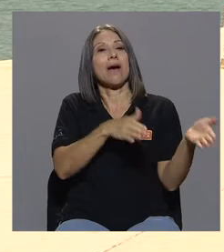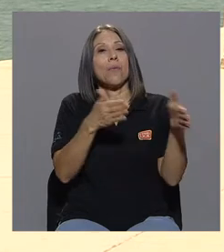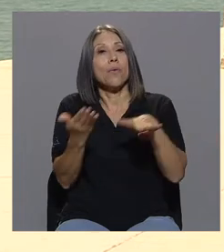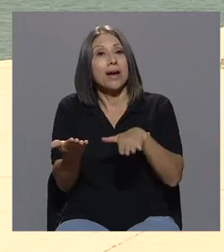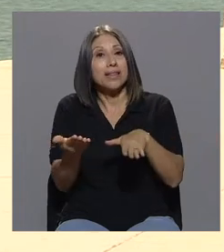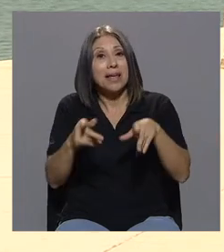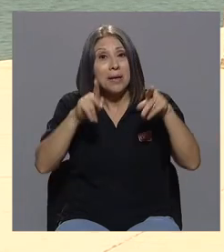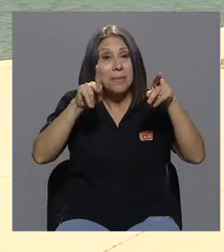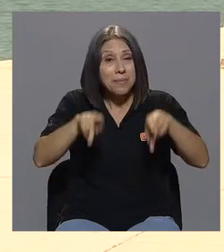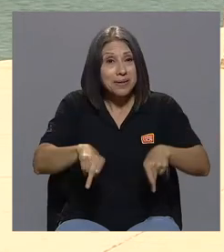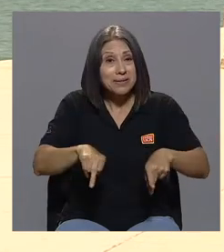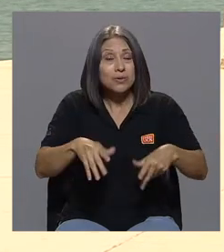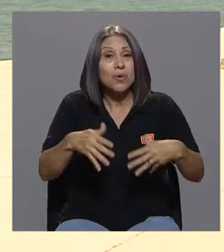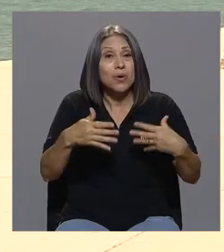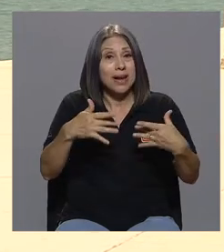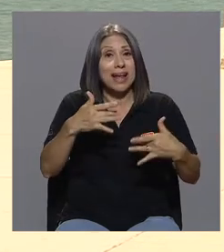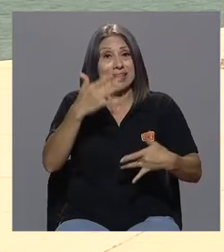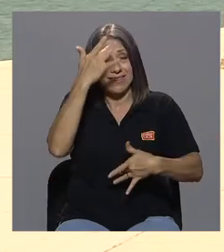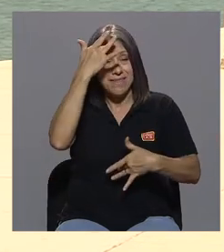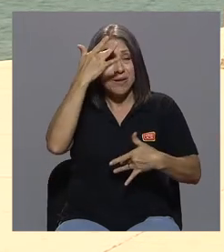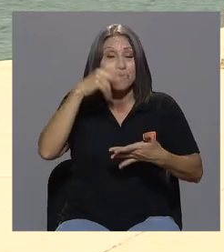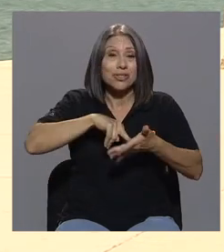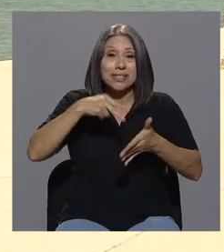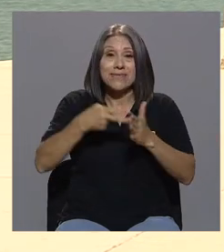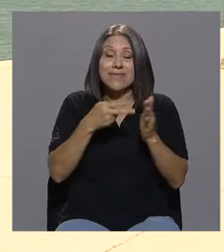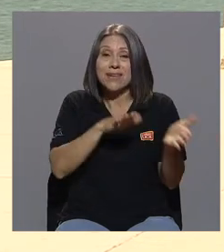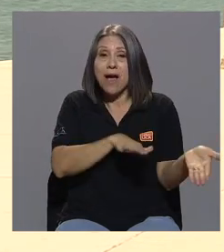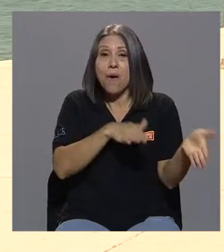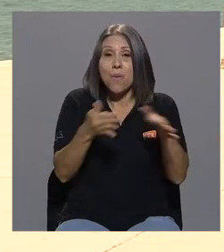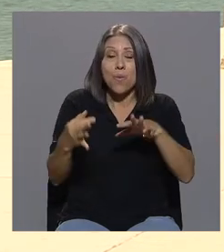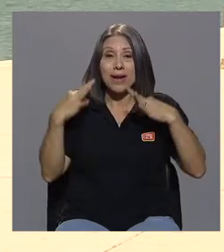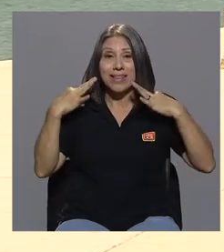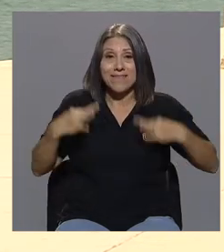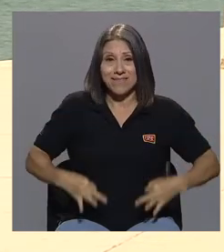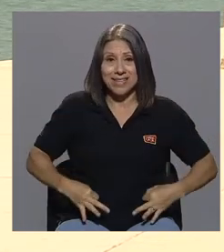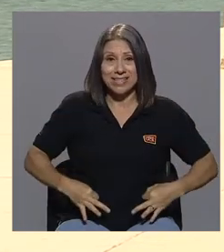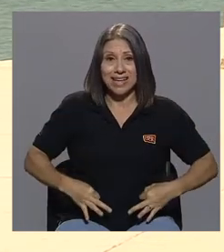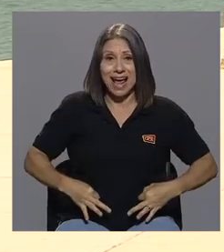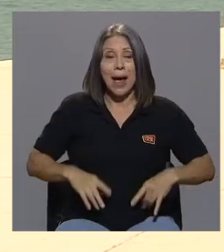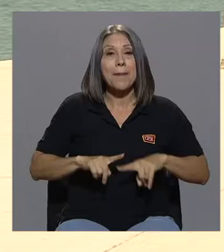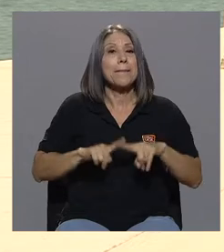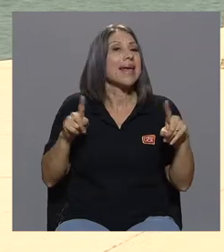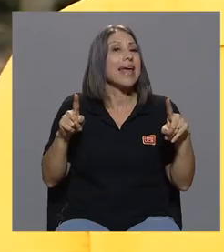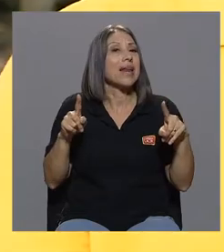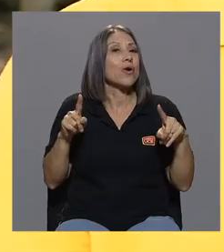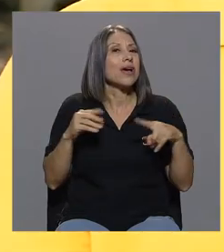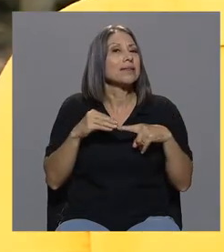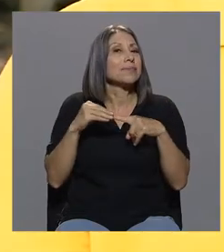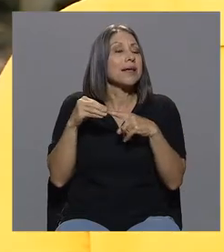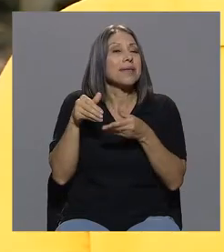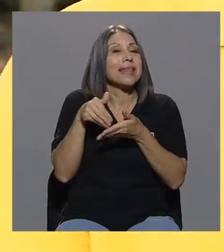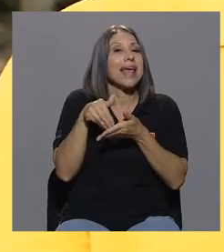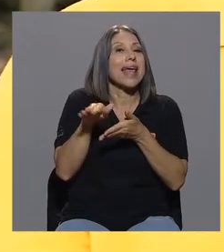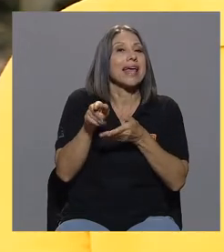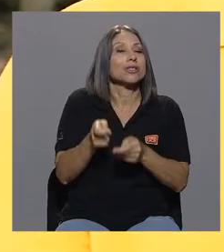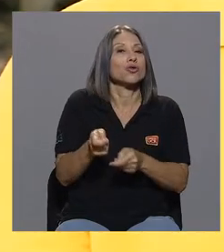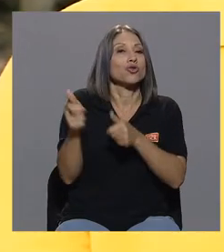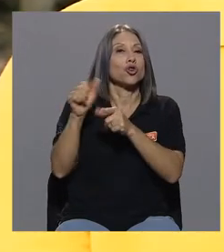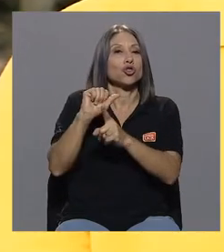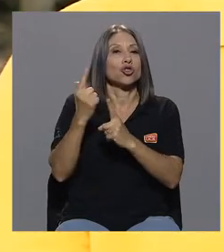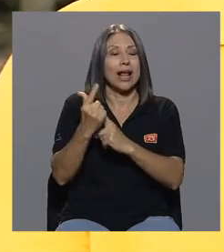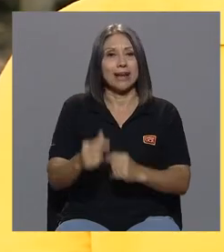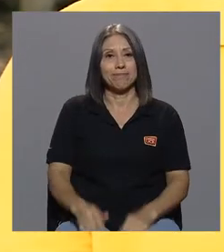física. Pero sobre todo, la exclusión social. Don Mario, y de inmediato usted